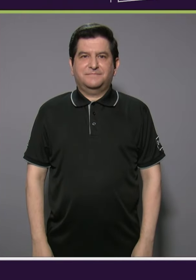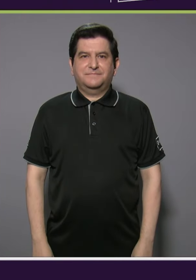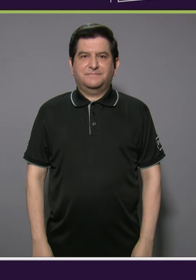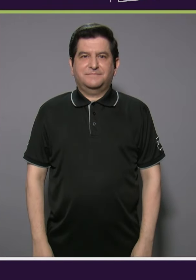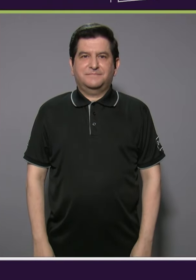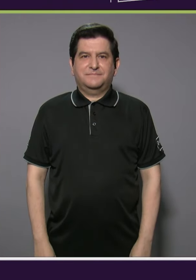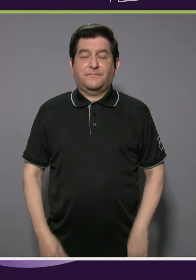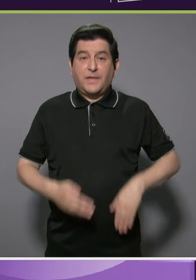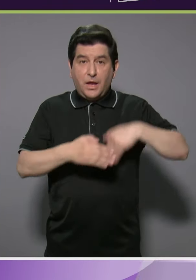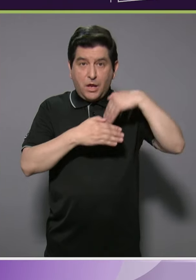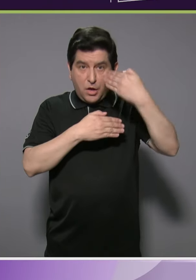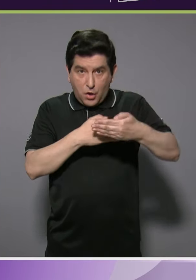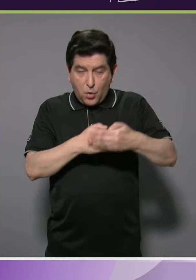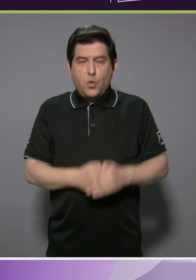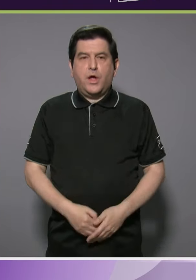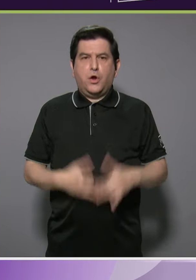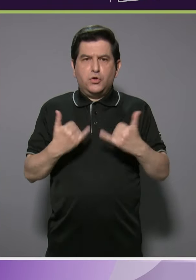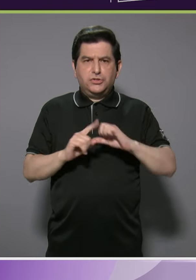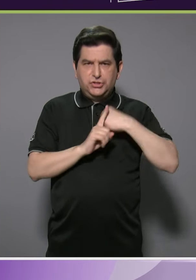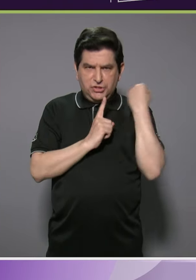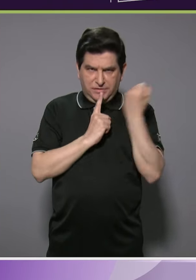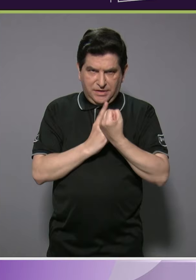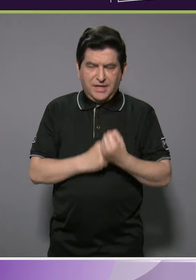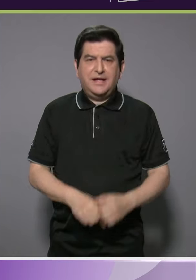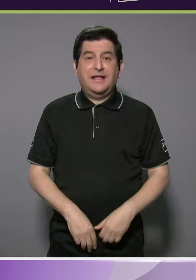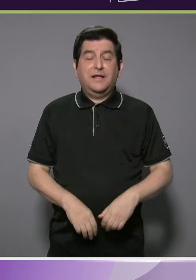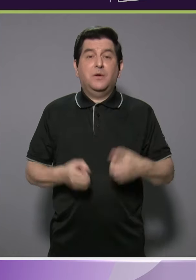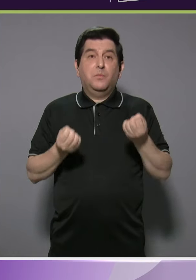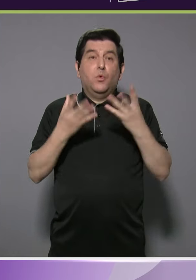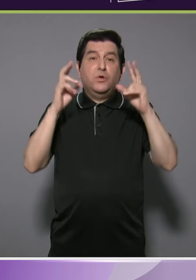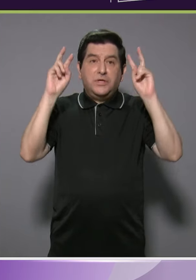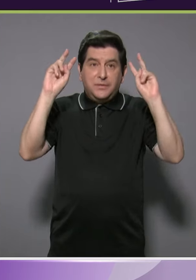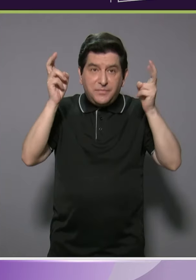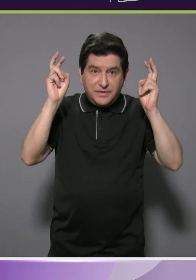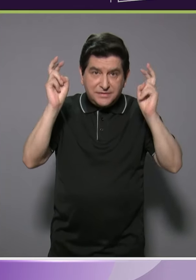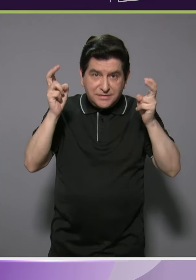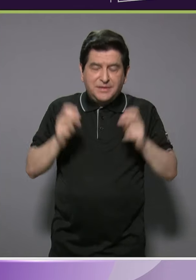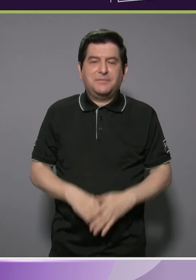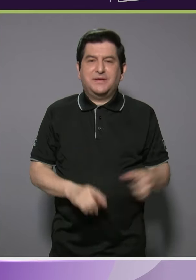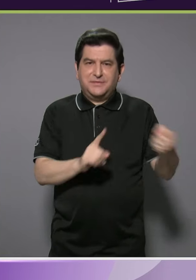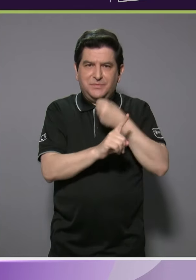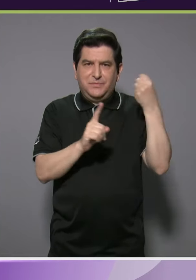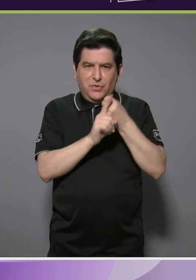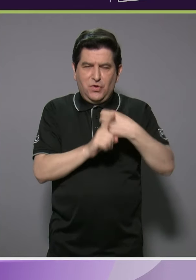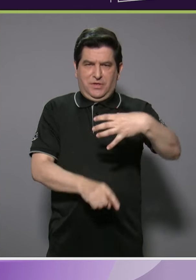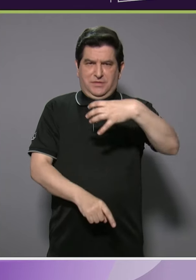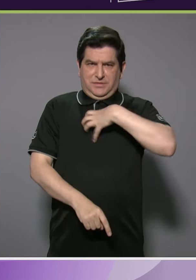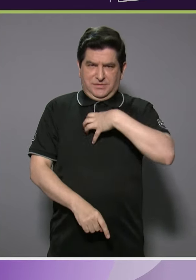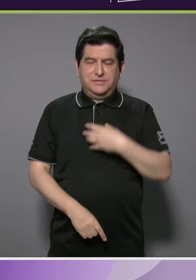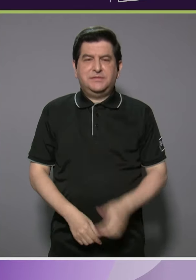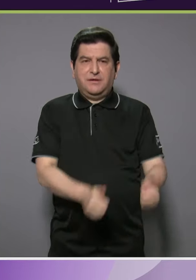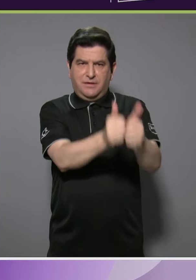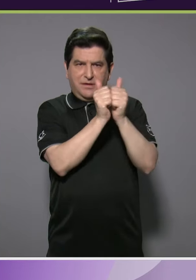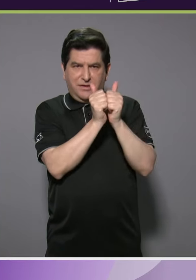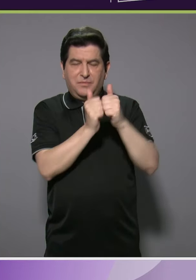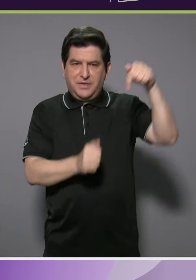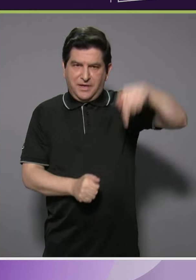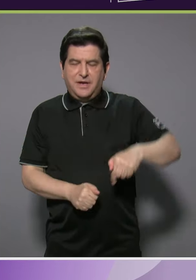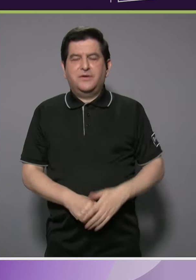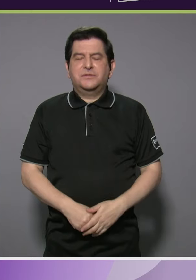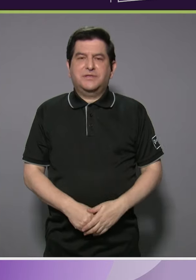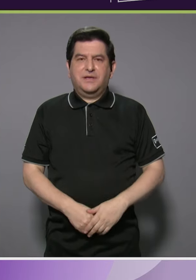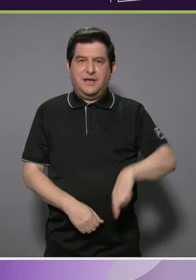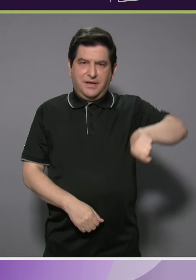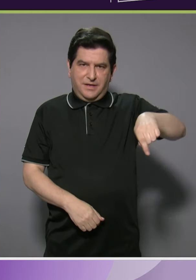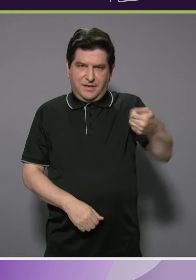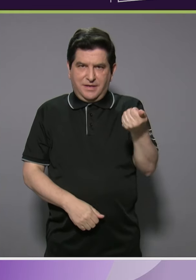Después de ponernos en situación sobre uno de los tantos casos que ocurren de violencia patrimonial, nos acompaña acá en el estudio de